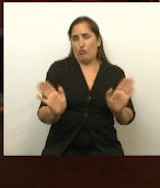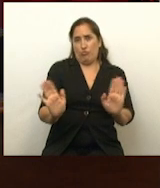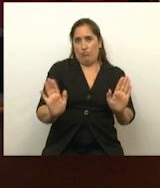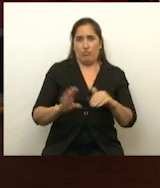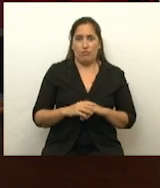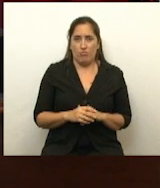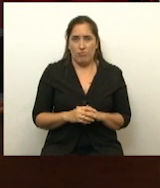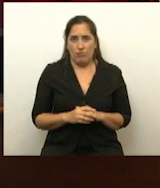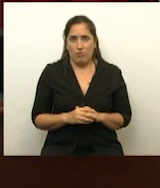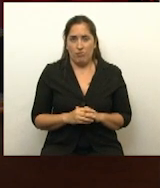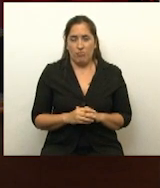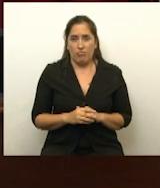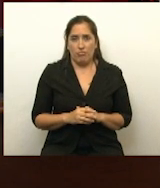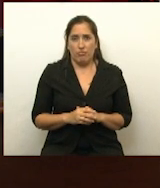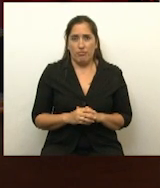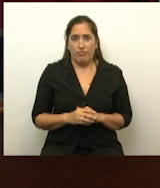¿Cuántos se abstienen?